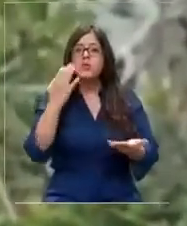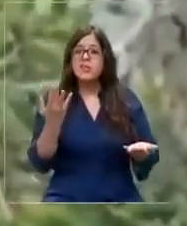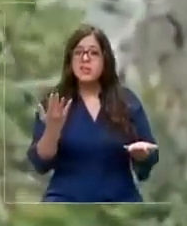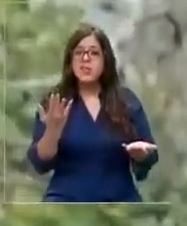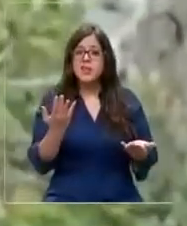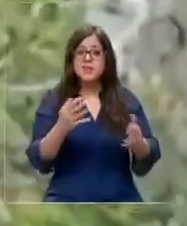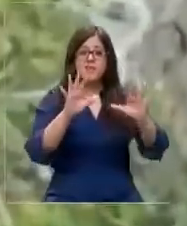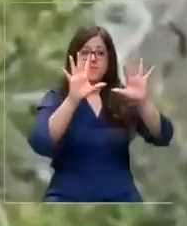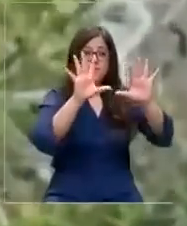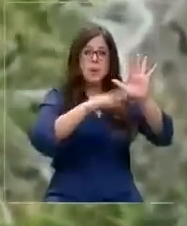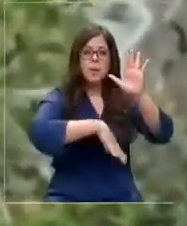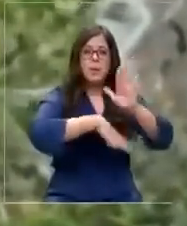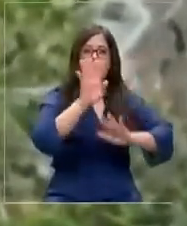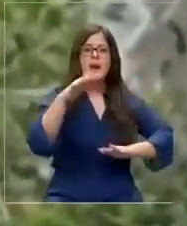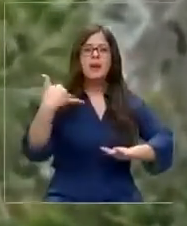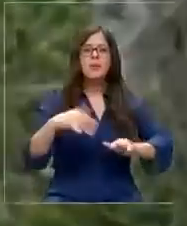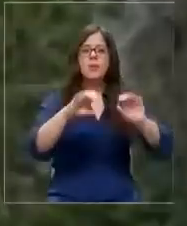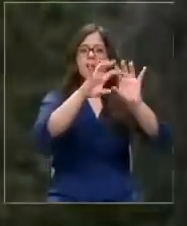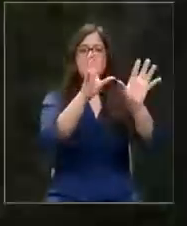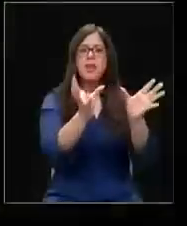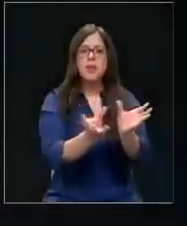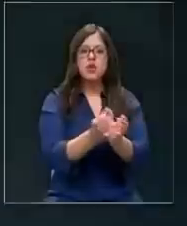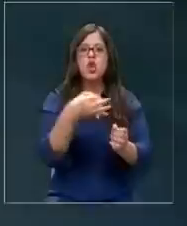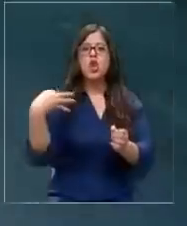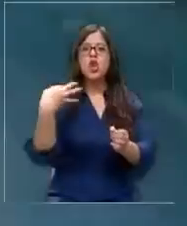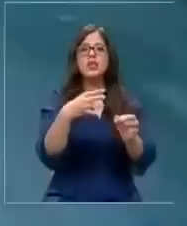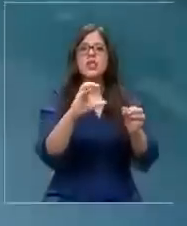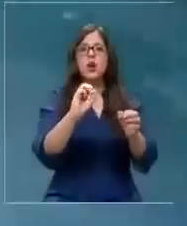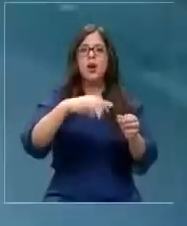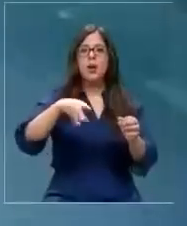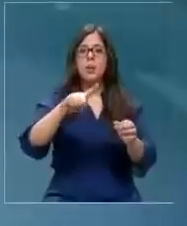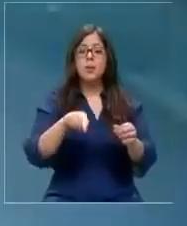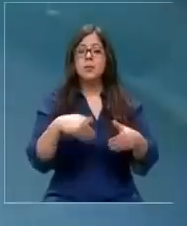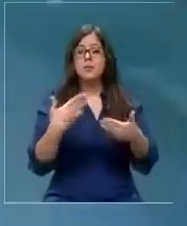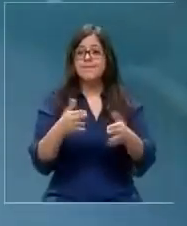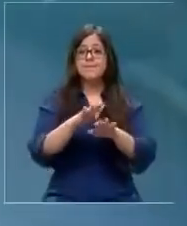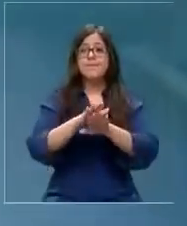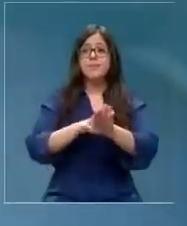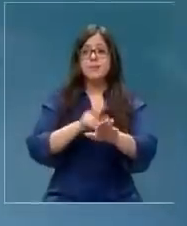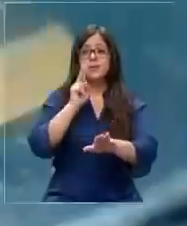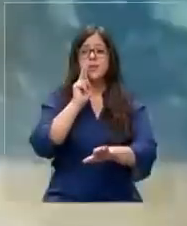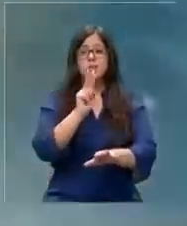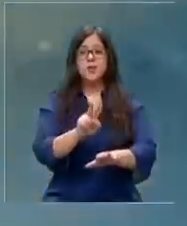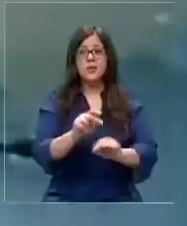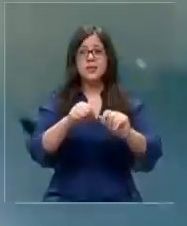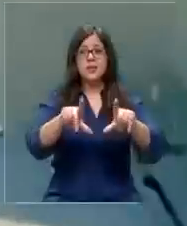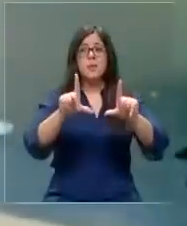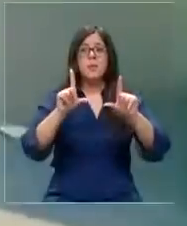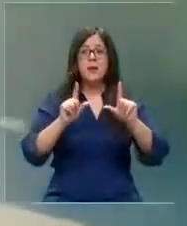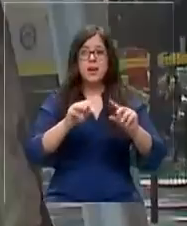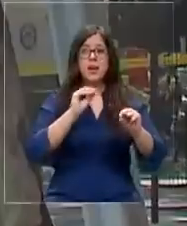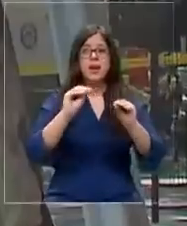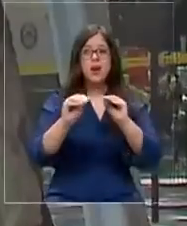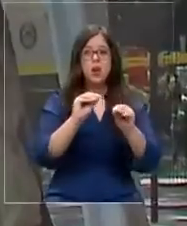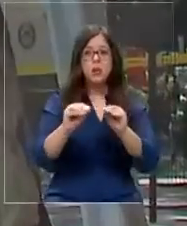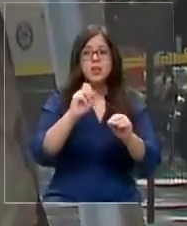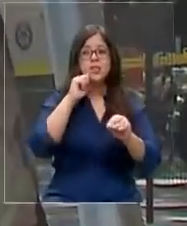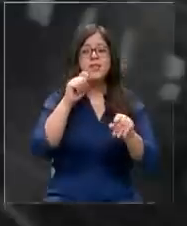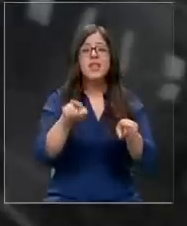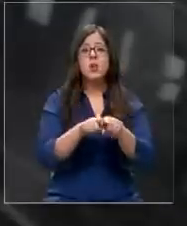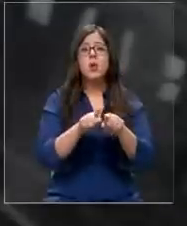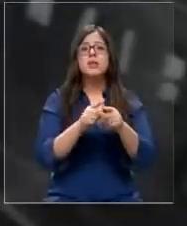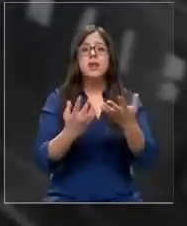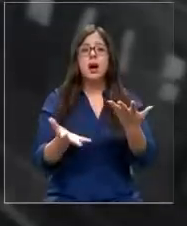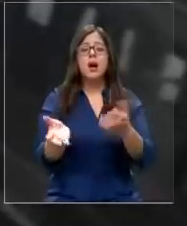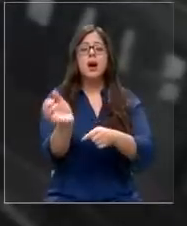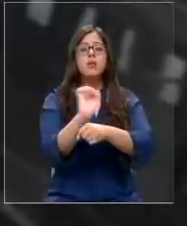las 10 más importantes en el mundo según la OMS. Entonces, para evitar lo que ven las imágenes, las recomendaciones son manejar a la